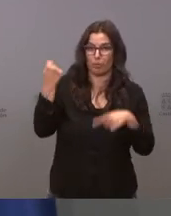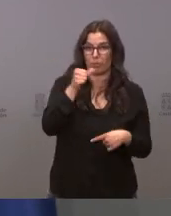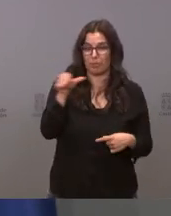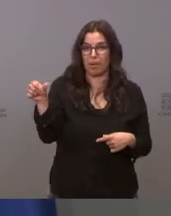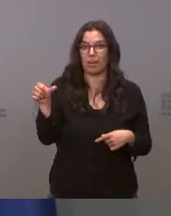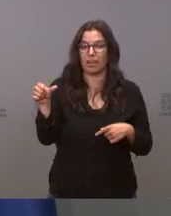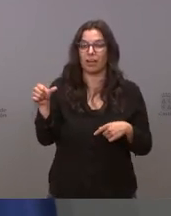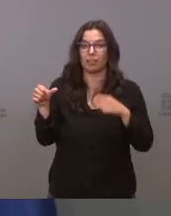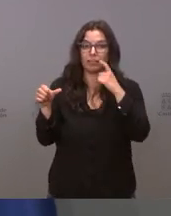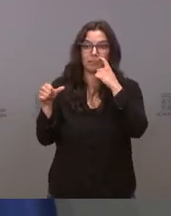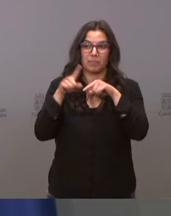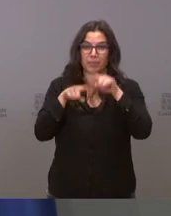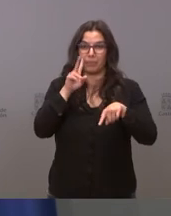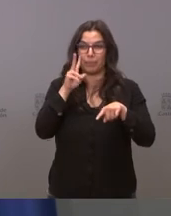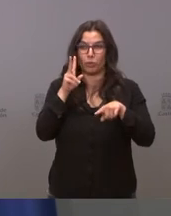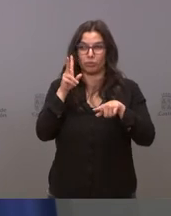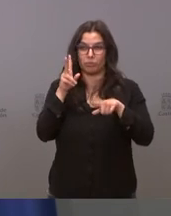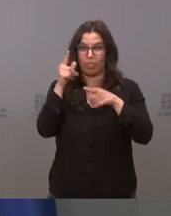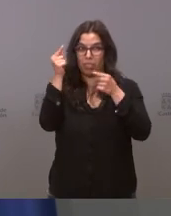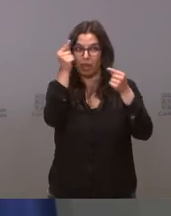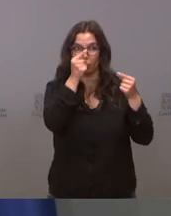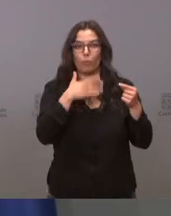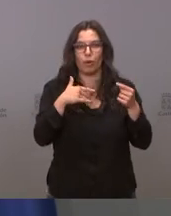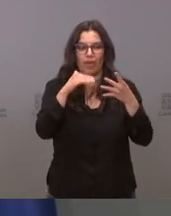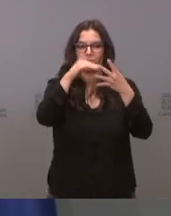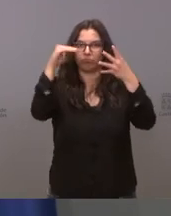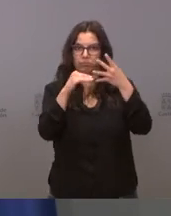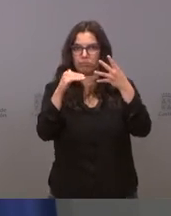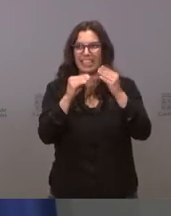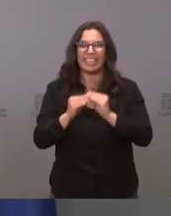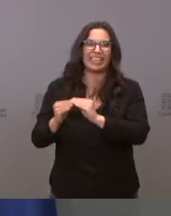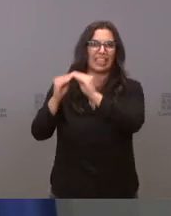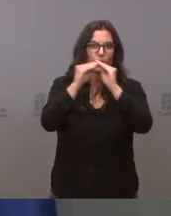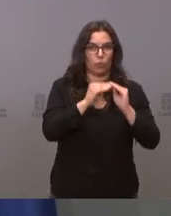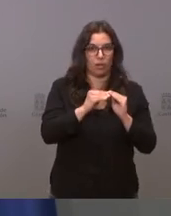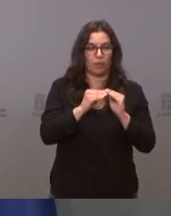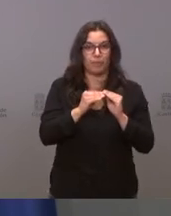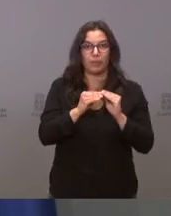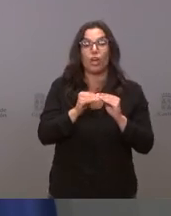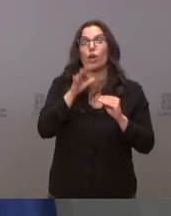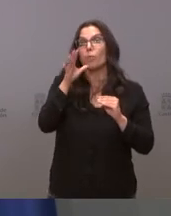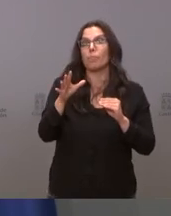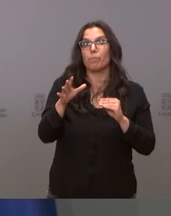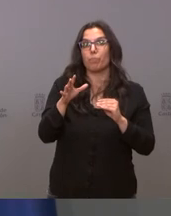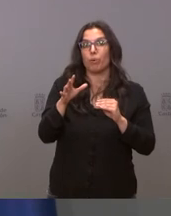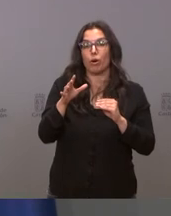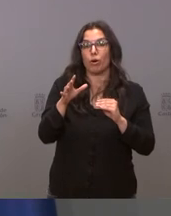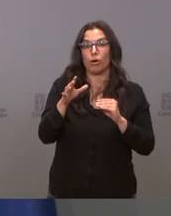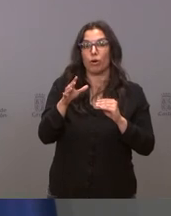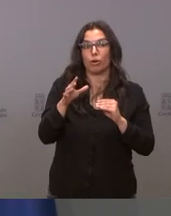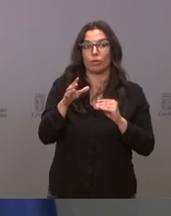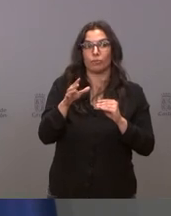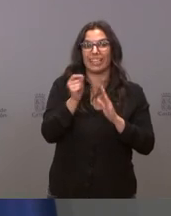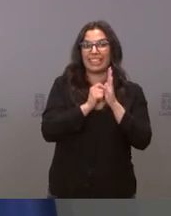tal y como vemos la evolución de la incidencia bajen todas las provincias a la vez no porque se tome no porque se cambie el criterio de tomar